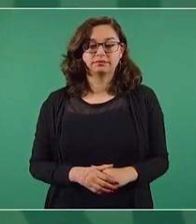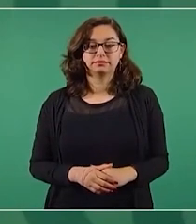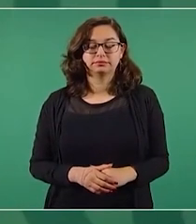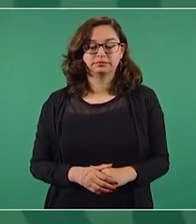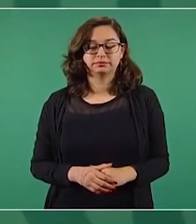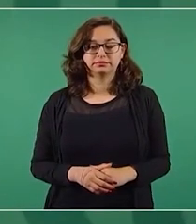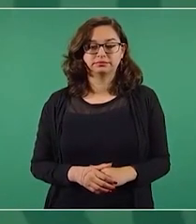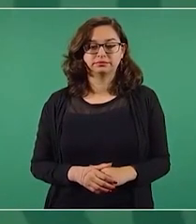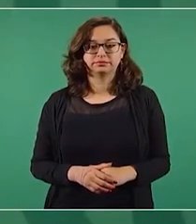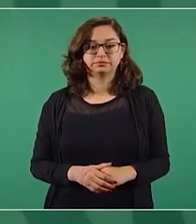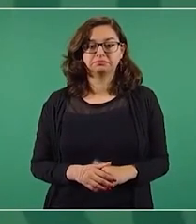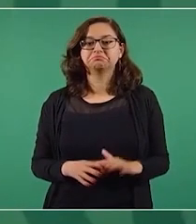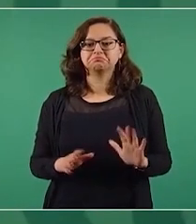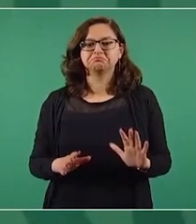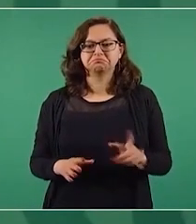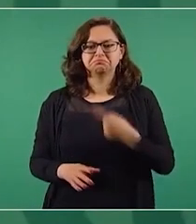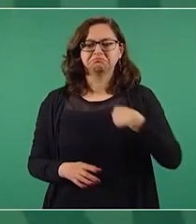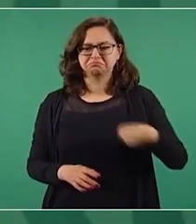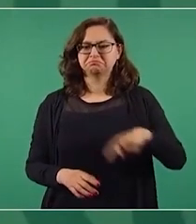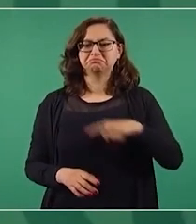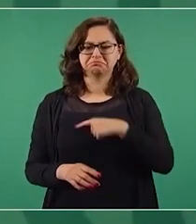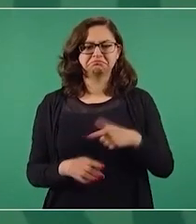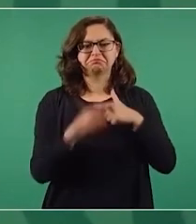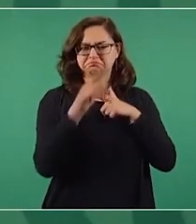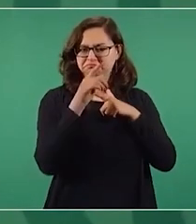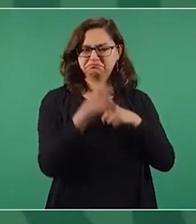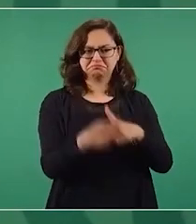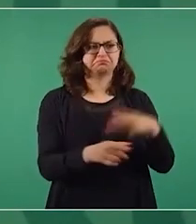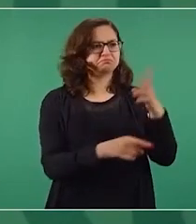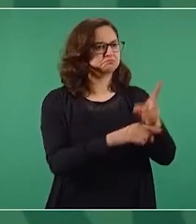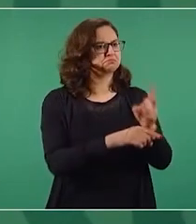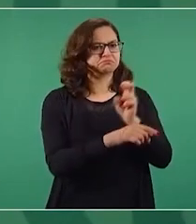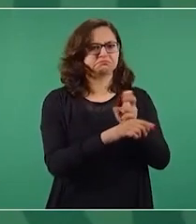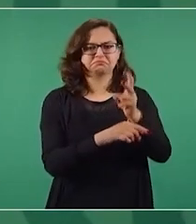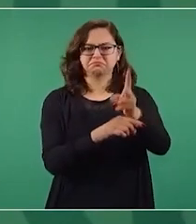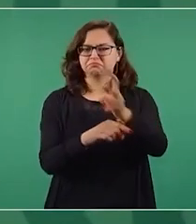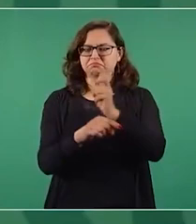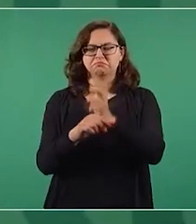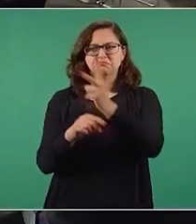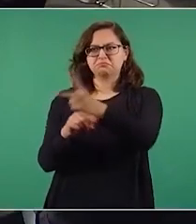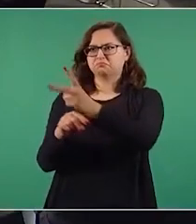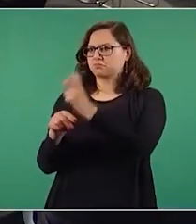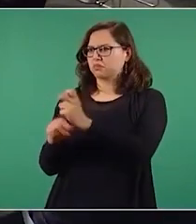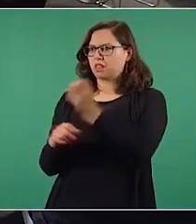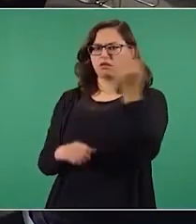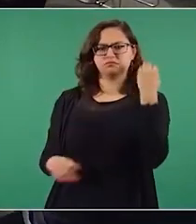y si vamos a seguir invitando a otros